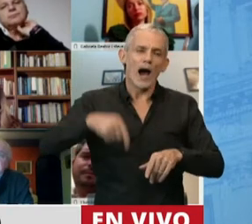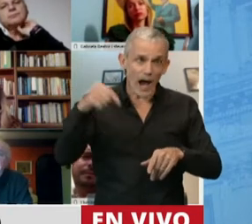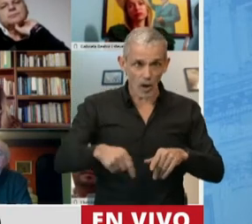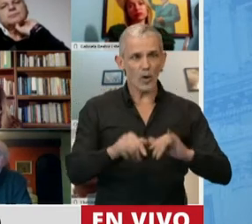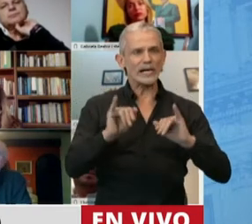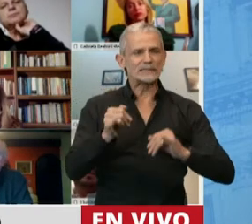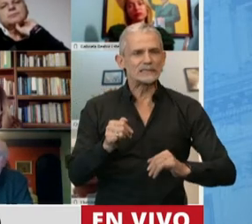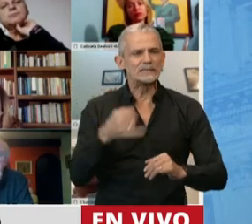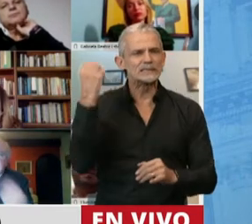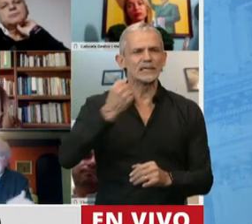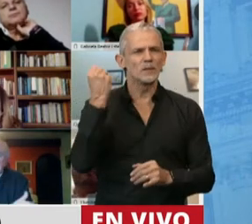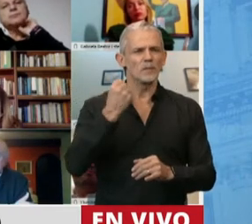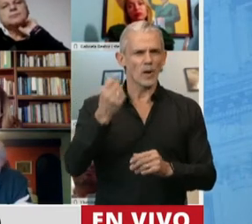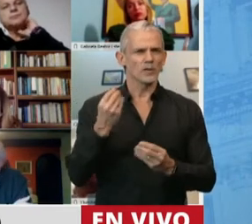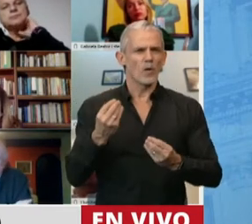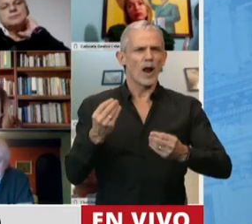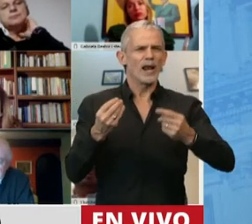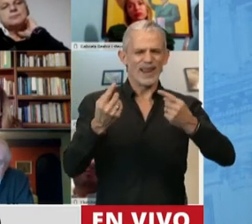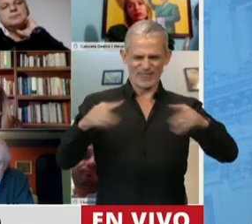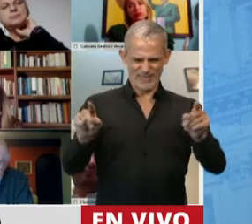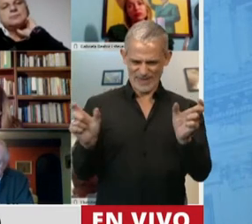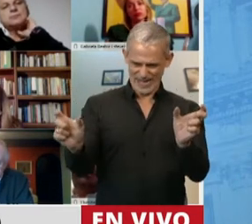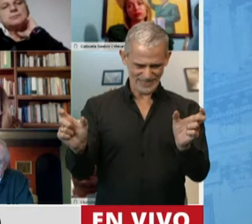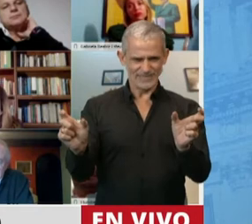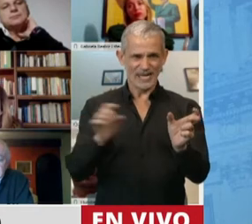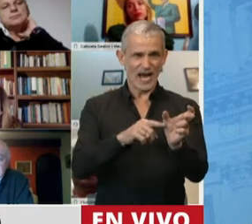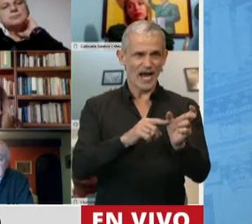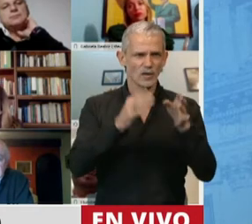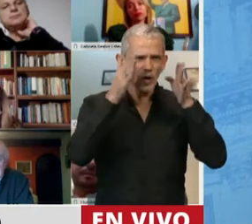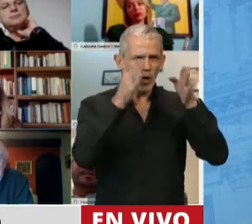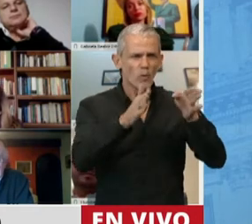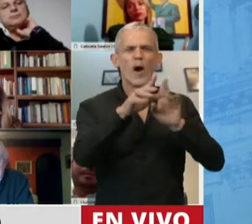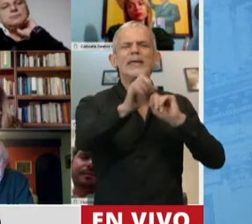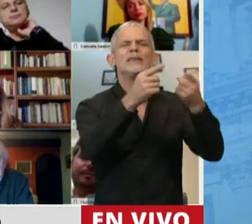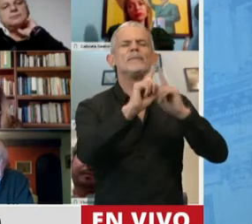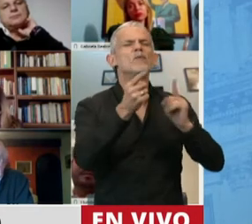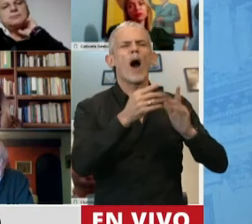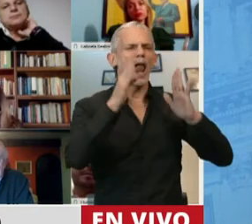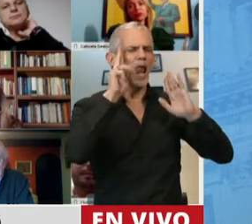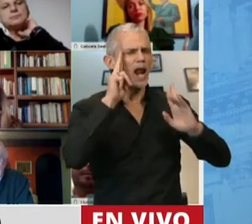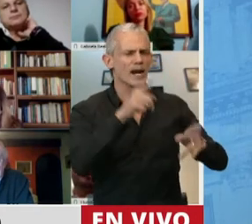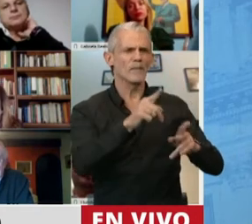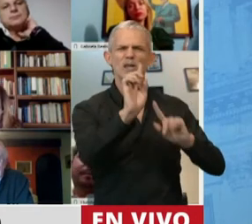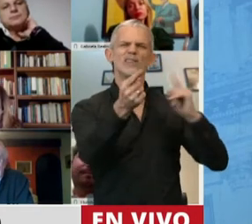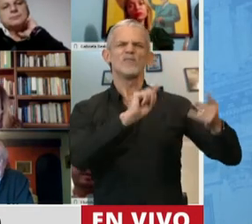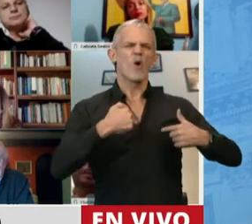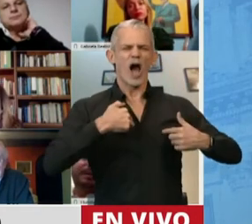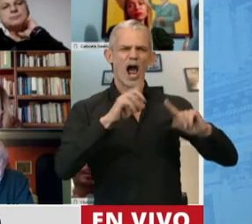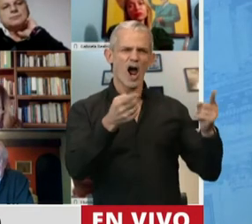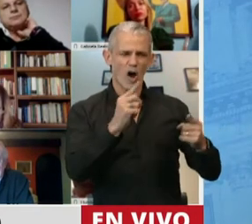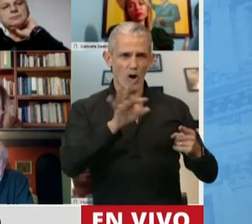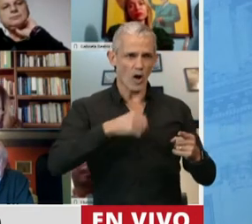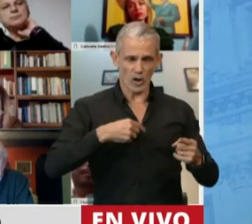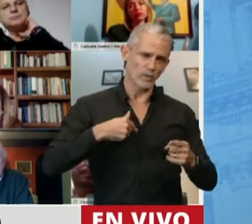especial relevancia la diferencia que hay entre los enfoques individualistas de aquellos que en aras de una